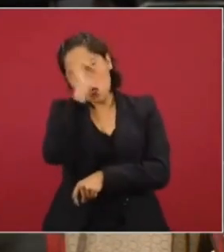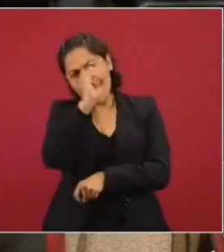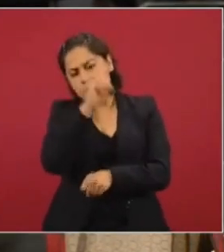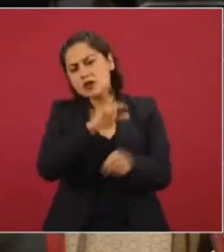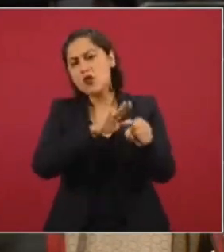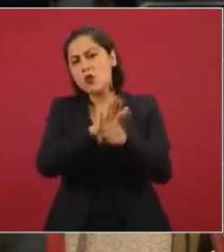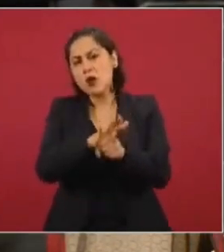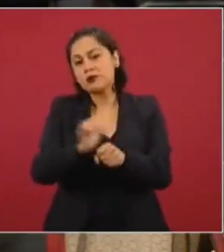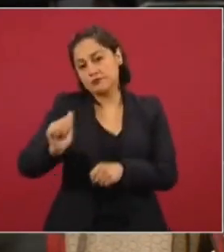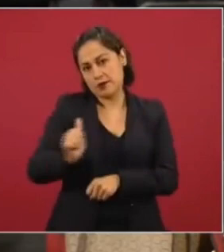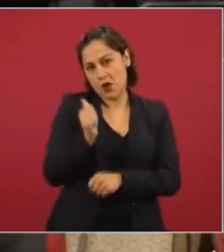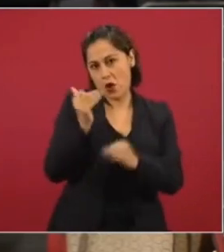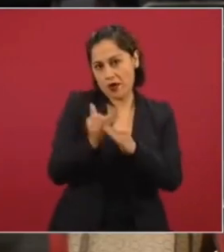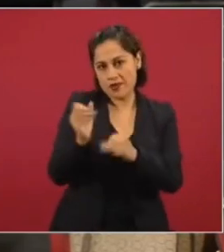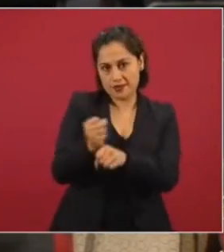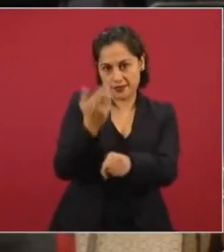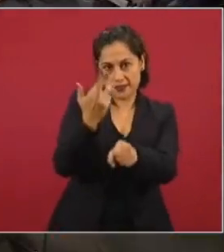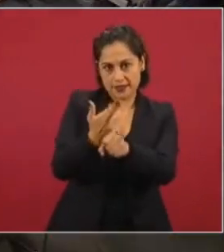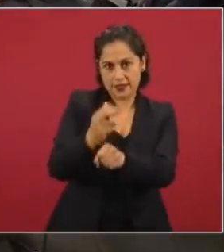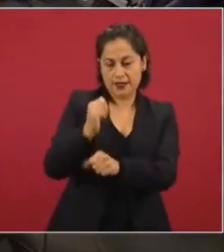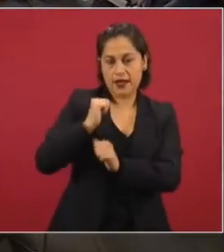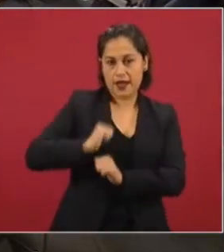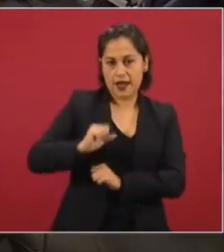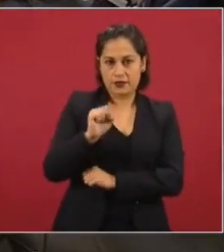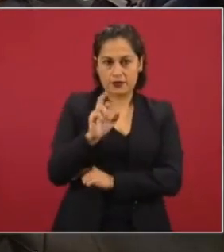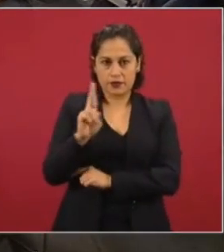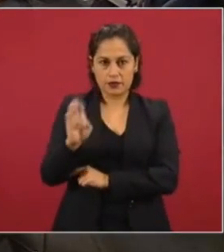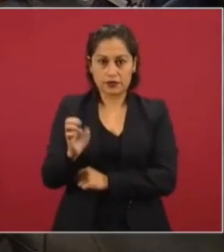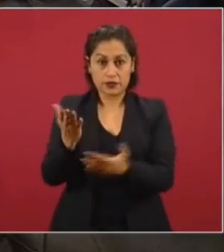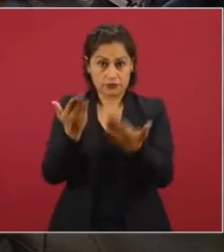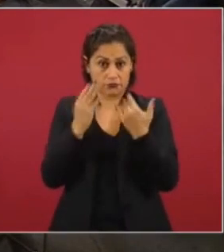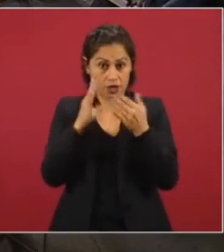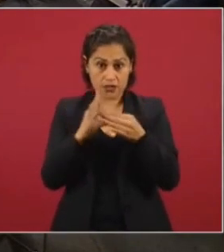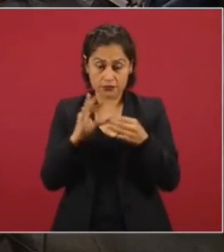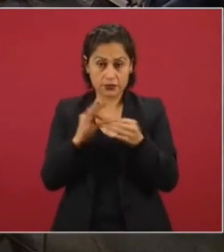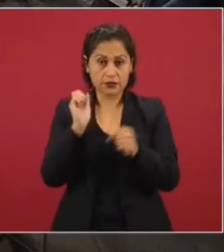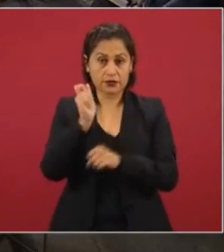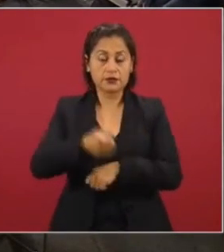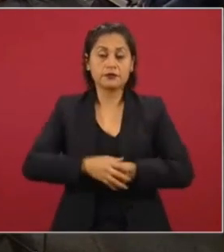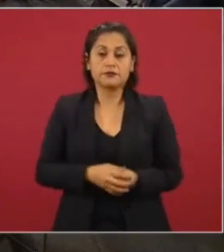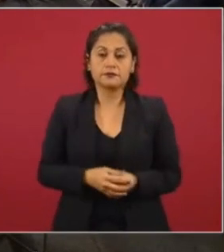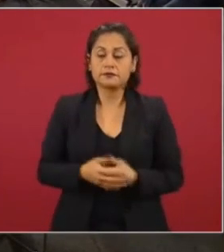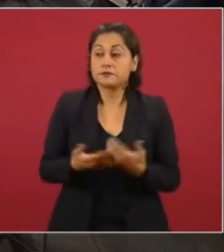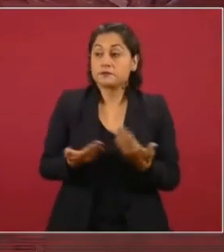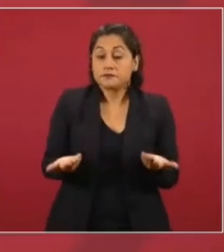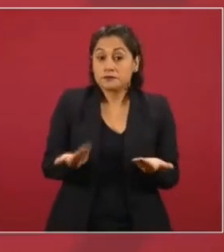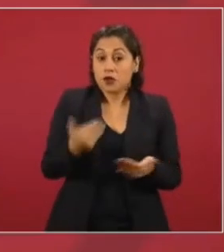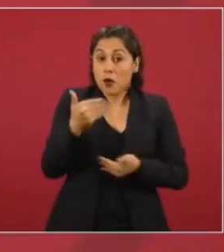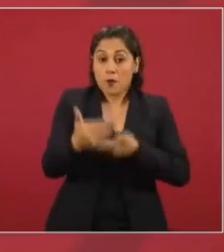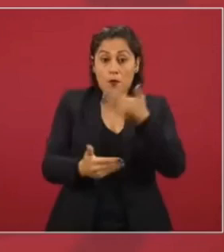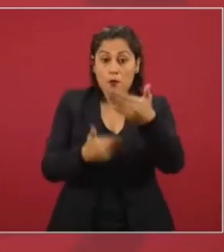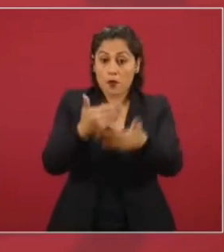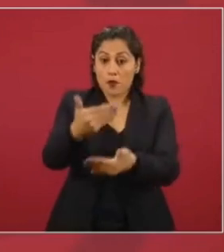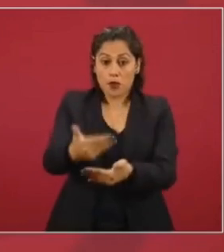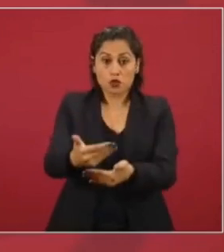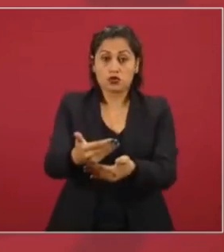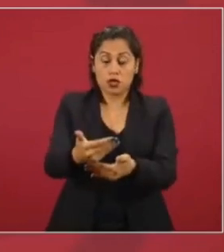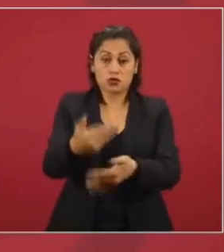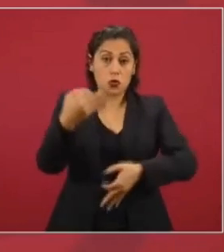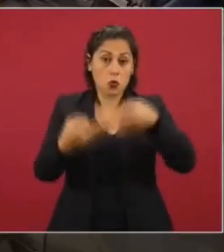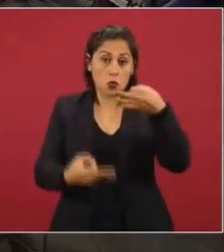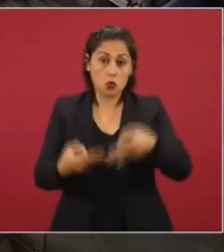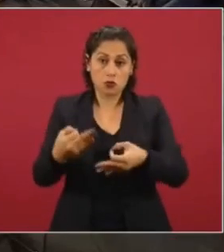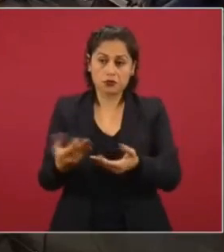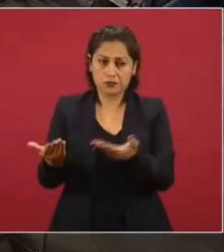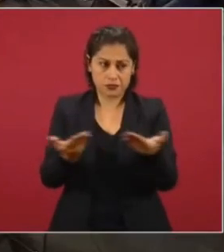de Relaciones Exteriores, si nos pudiera hablar sobre ese tema. Pues es un proceso judicial. Yo creo que tú podrías,